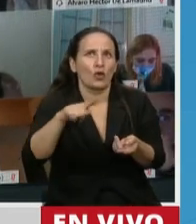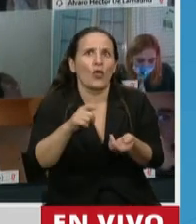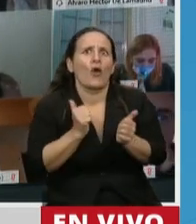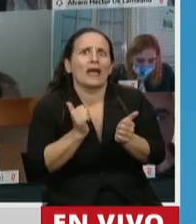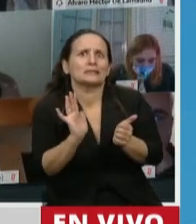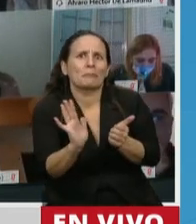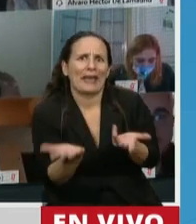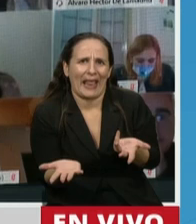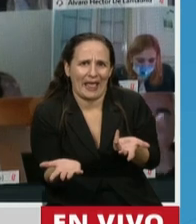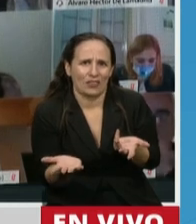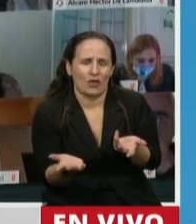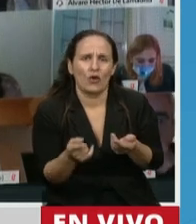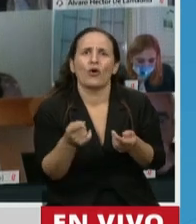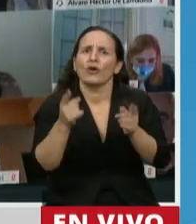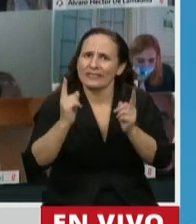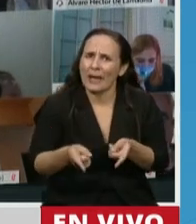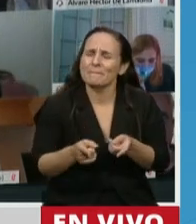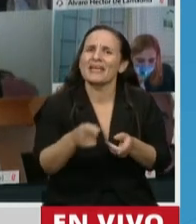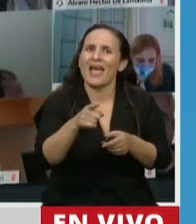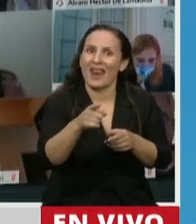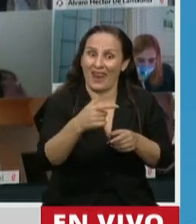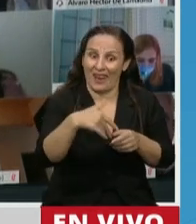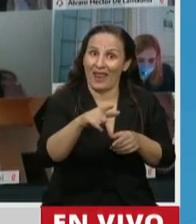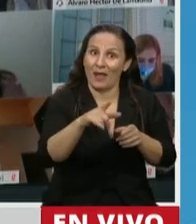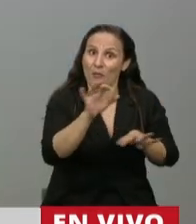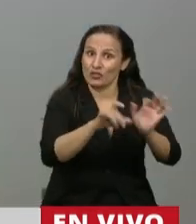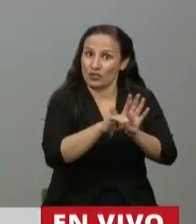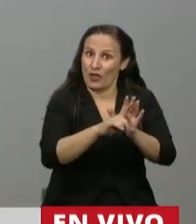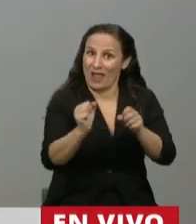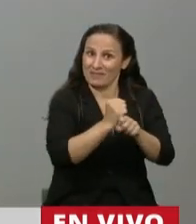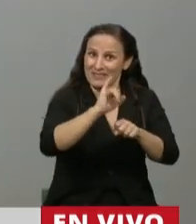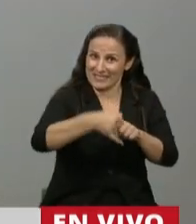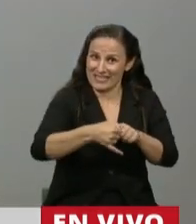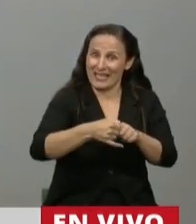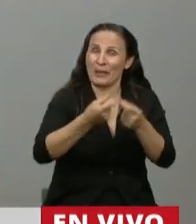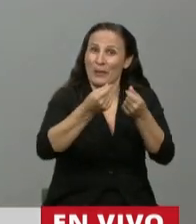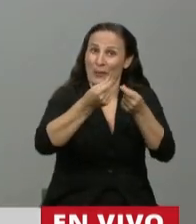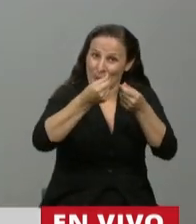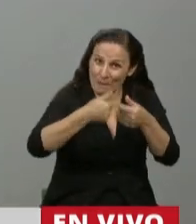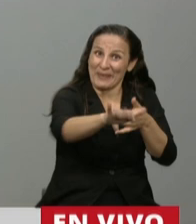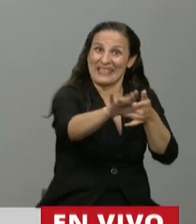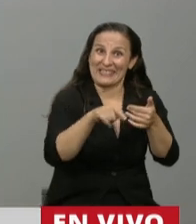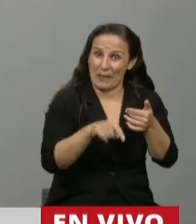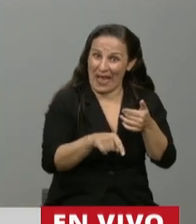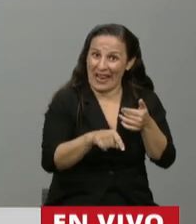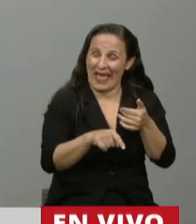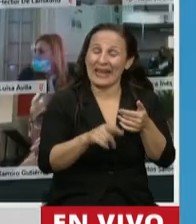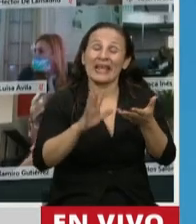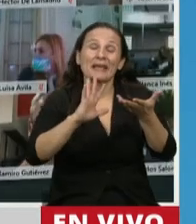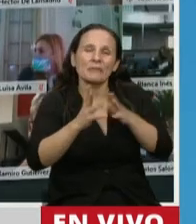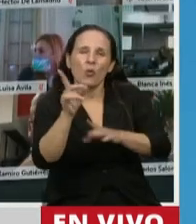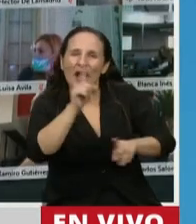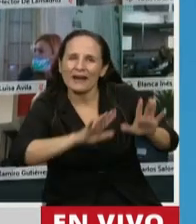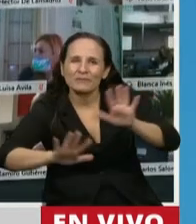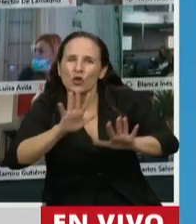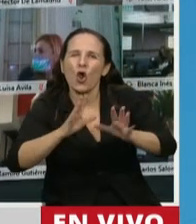podamos lograr una reglamentación pronta de este proyecto, como también la coordinación y los recursos necesarios